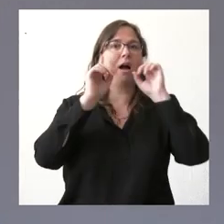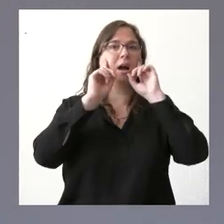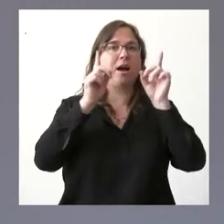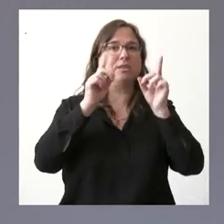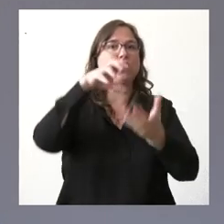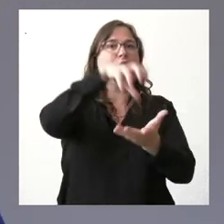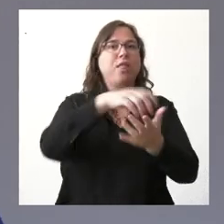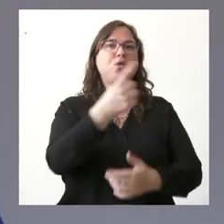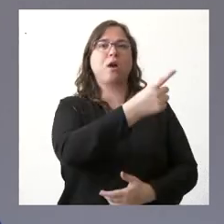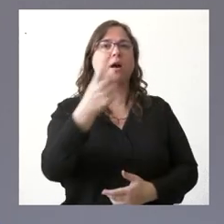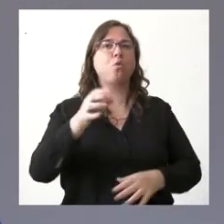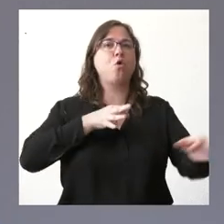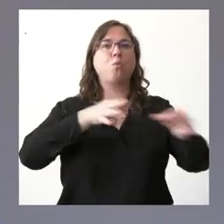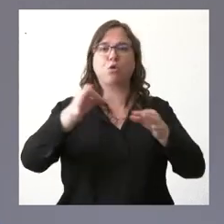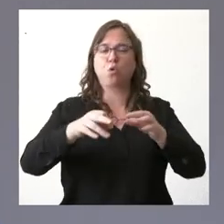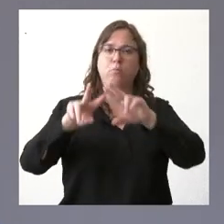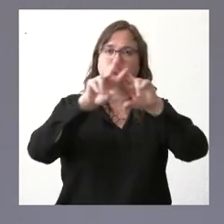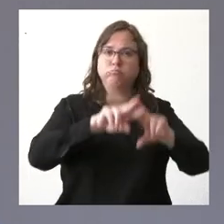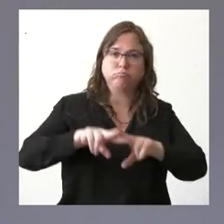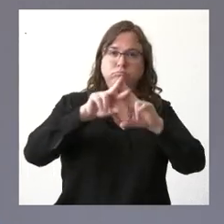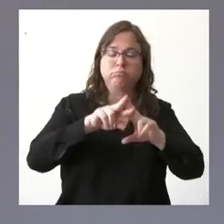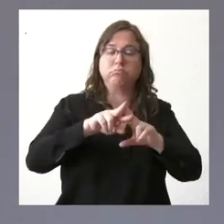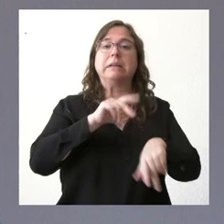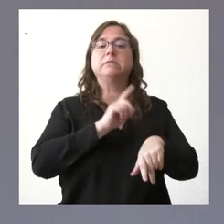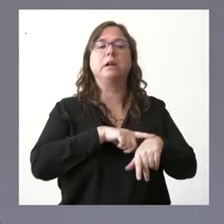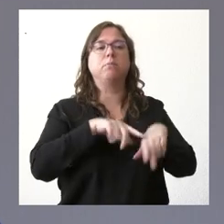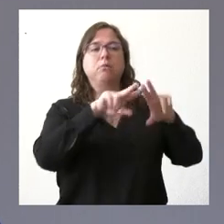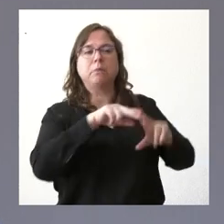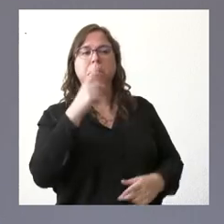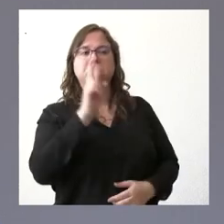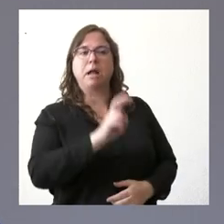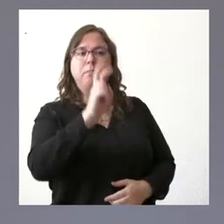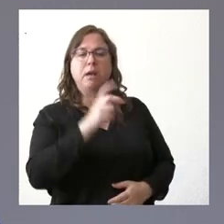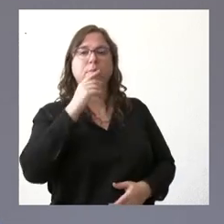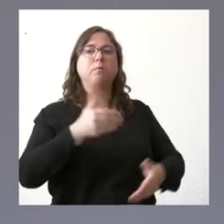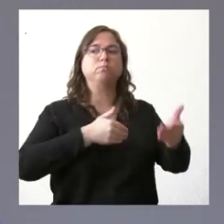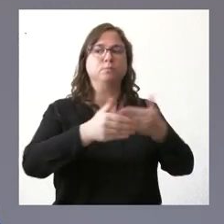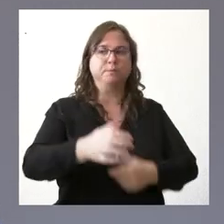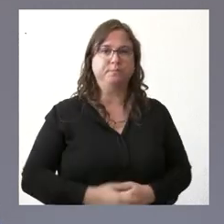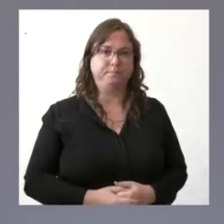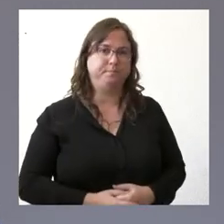su protocolo de actuación que se revisa periódicamente para actuar en estas situaciones